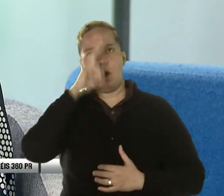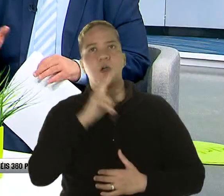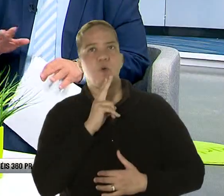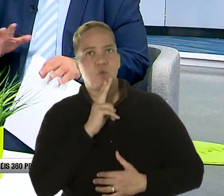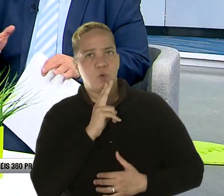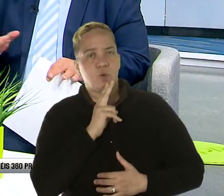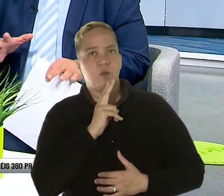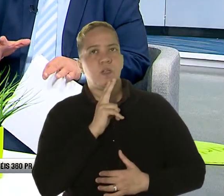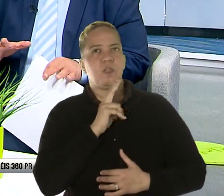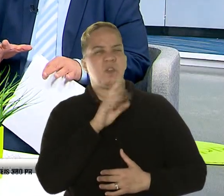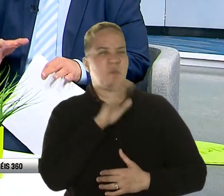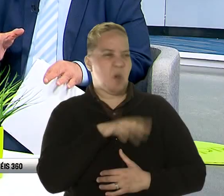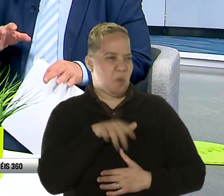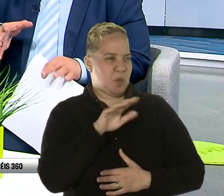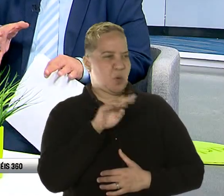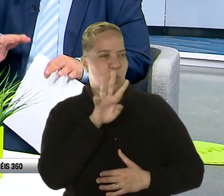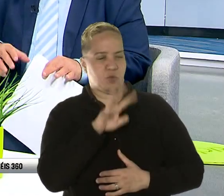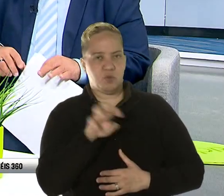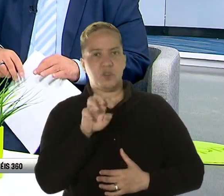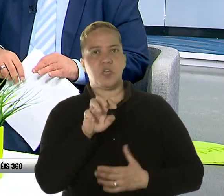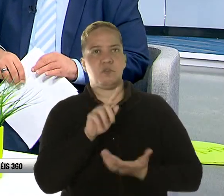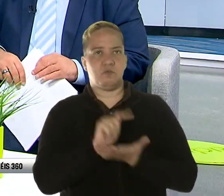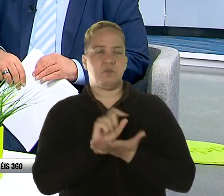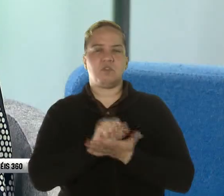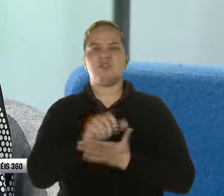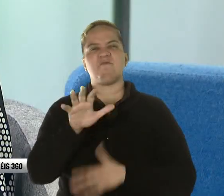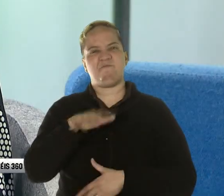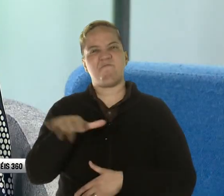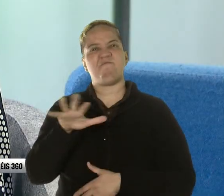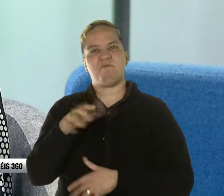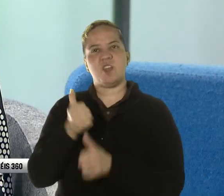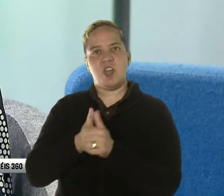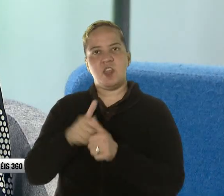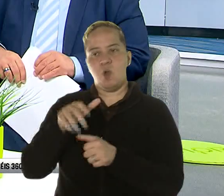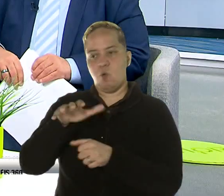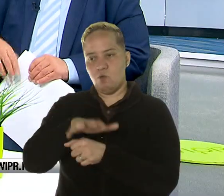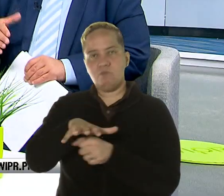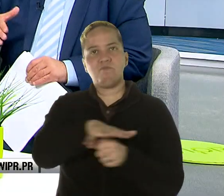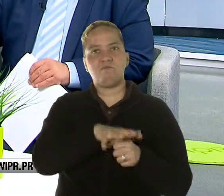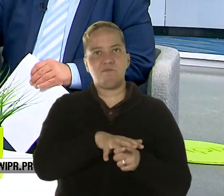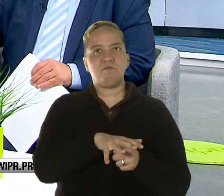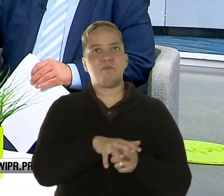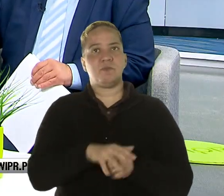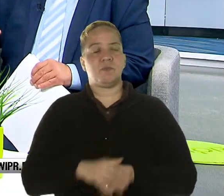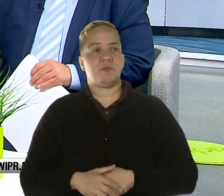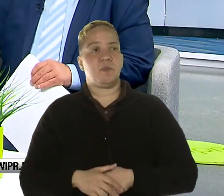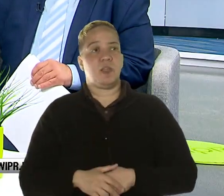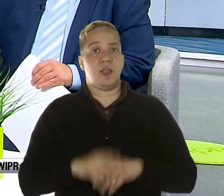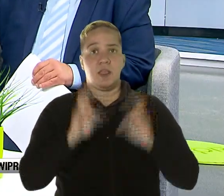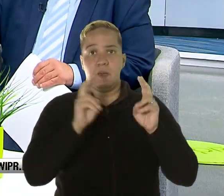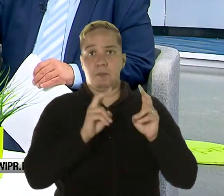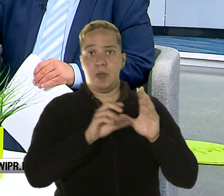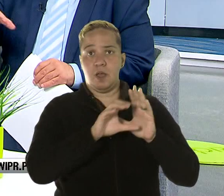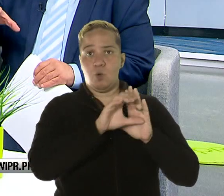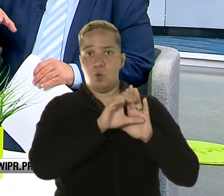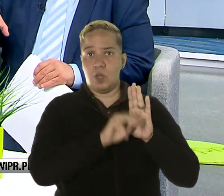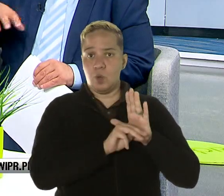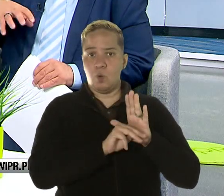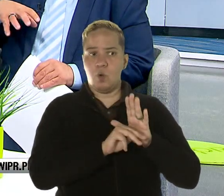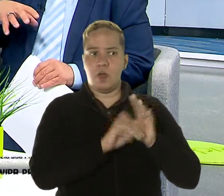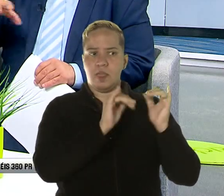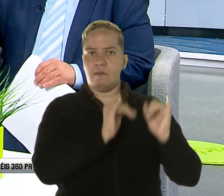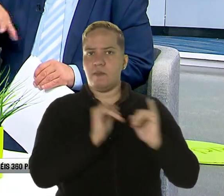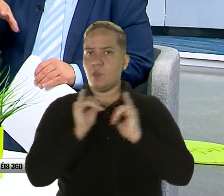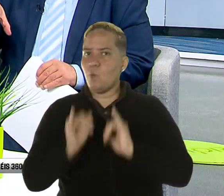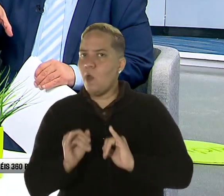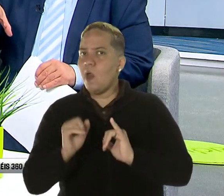O a razón como de 400 trabajadores sociales, un aproximado. Aproximado por cada una de las pobres. se dan en currículos individuales o esto es una información o taller